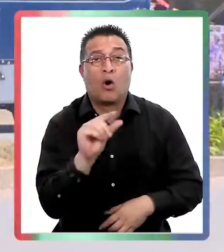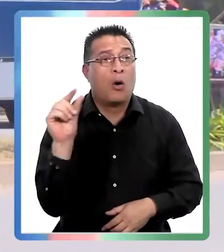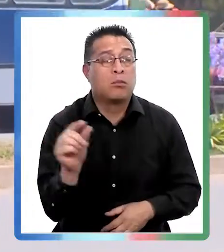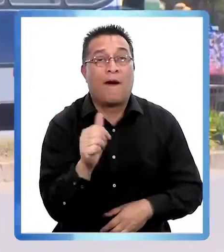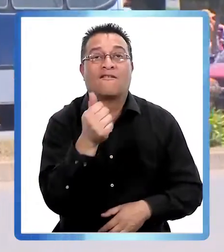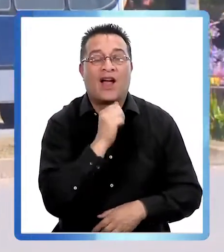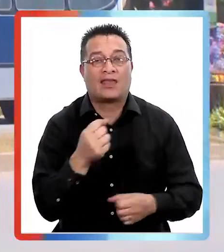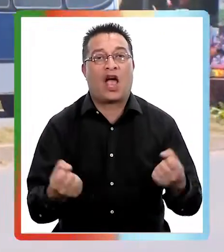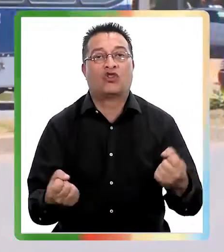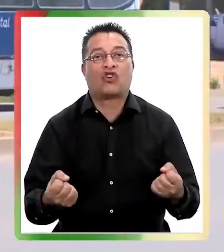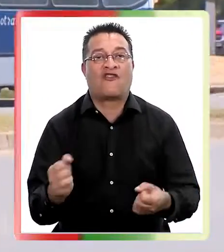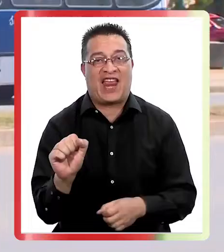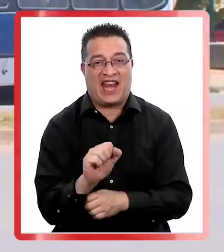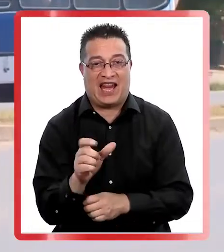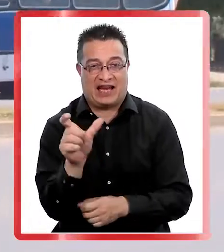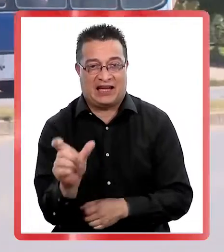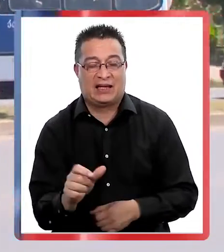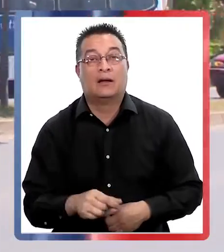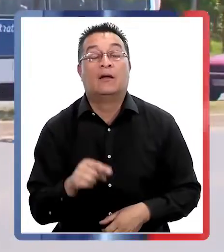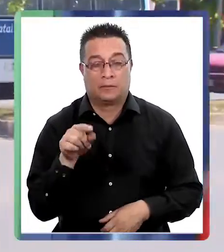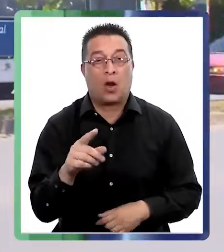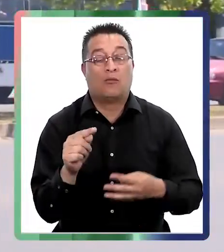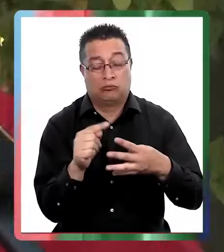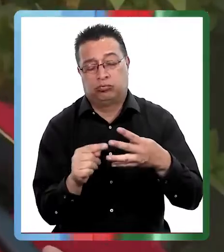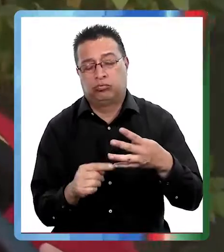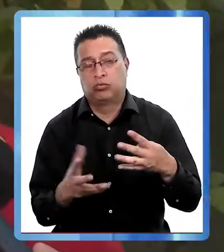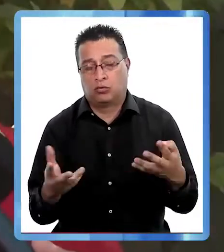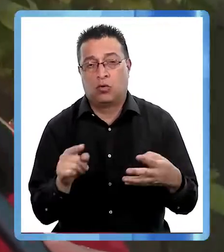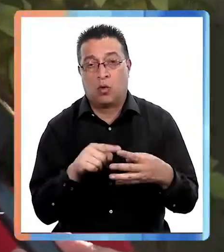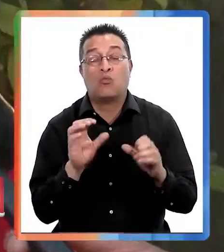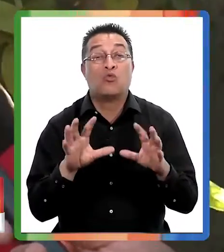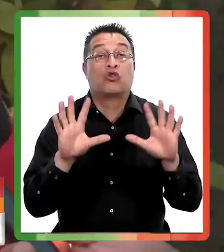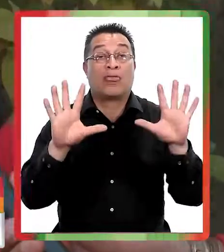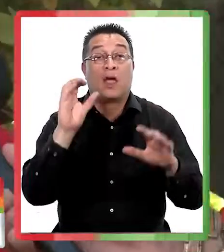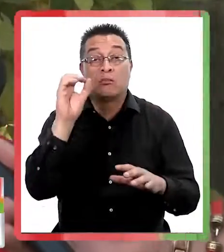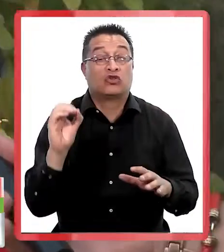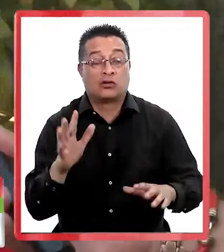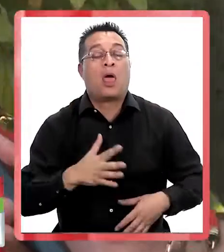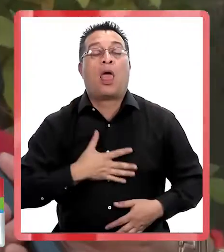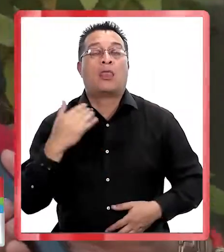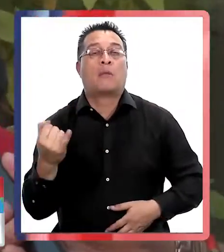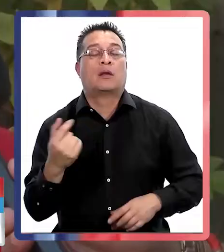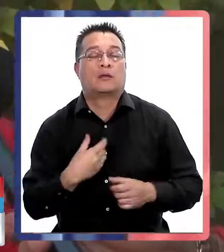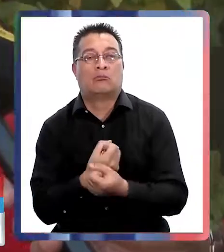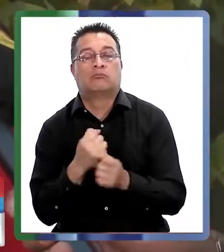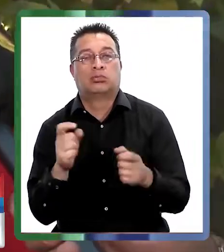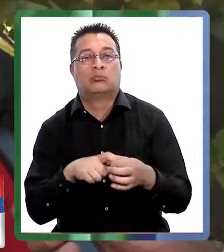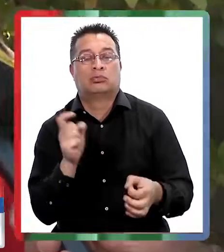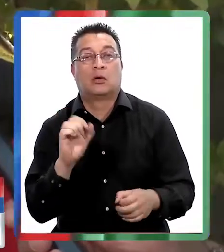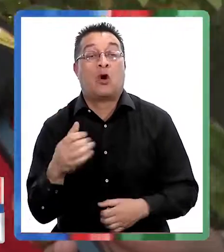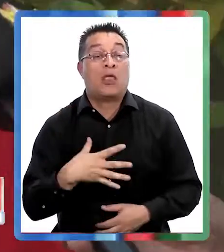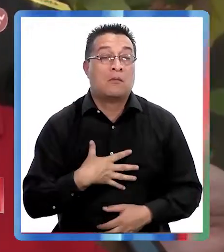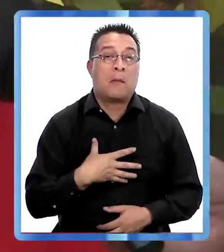es la falta de conductores. Bueno, la falta se produce por varias causas. Una, que muchos con el 10% se indemnizaron y otros que